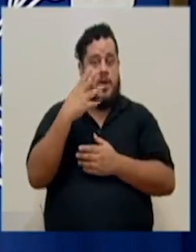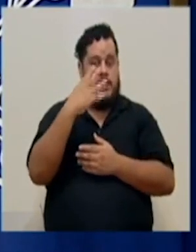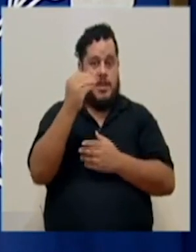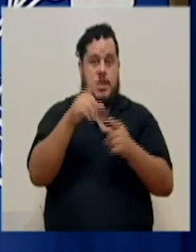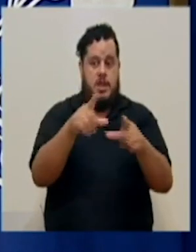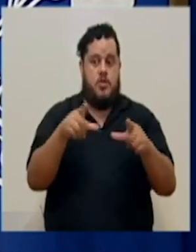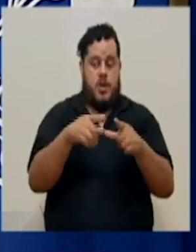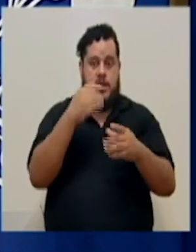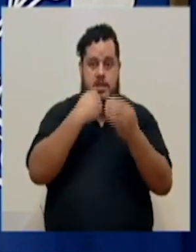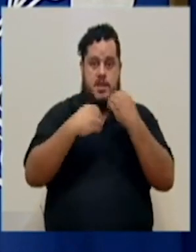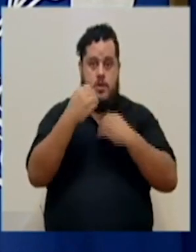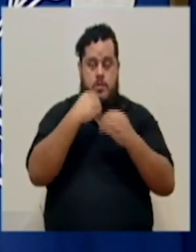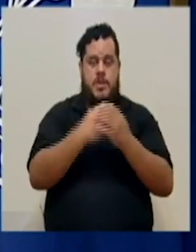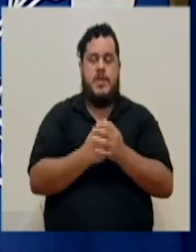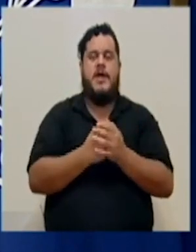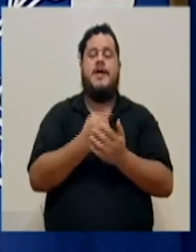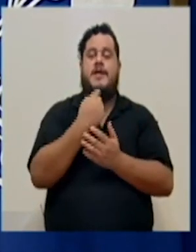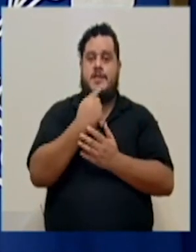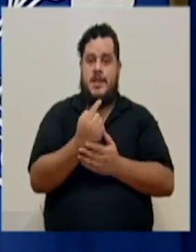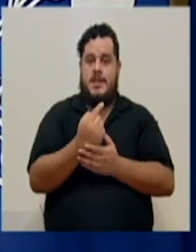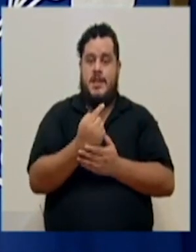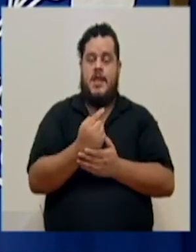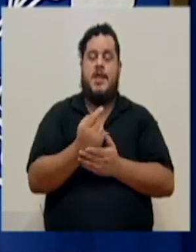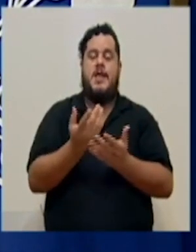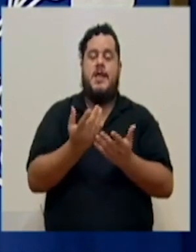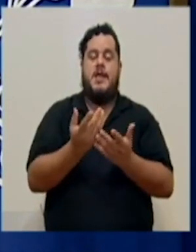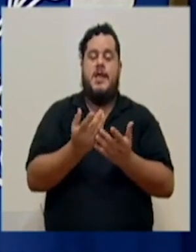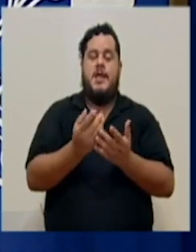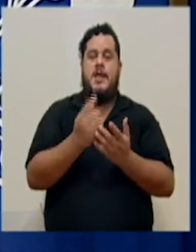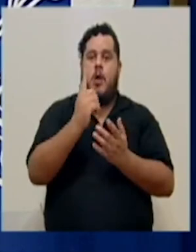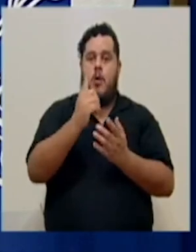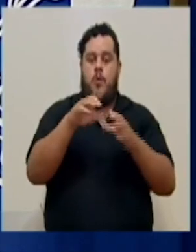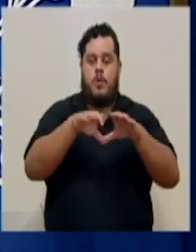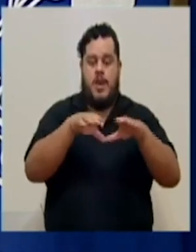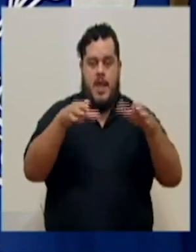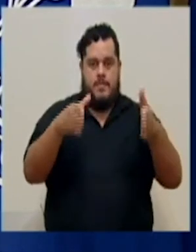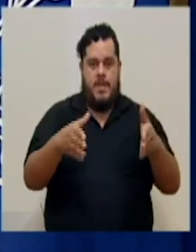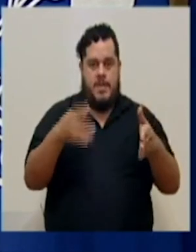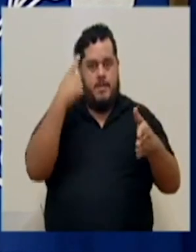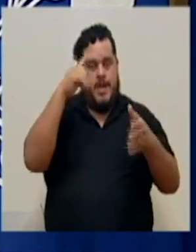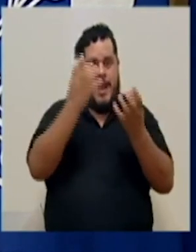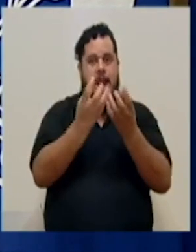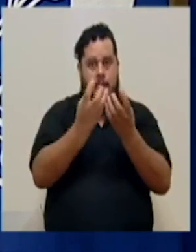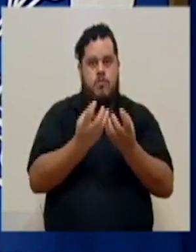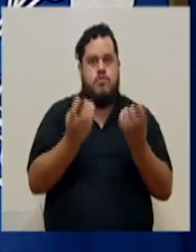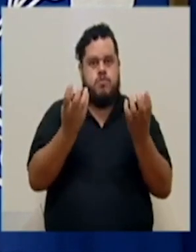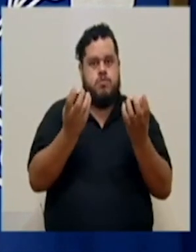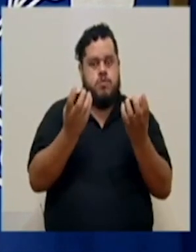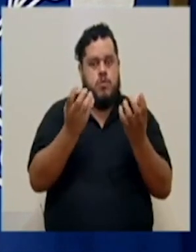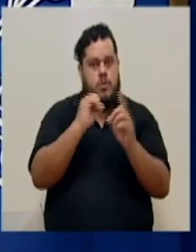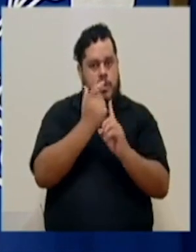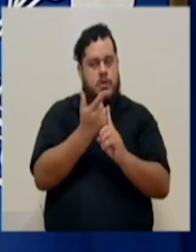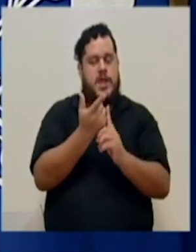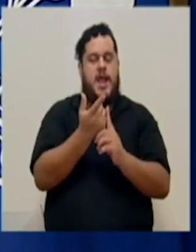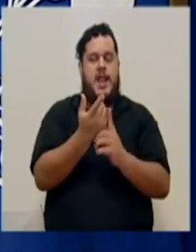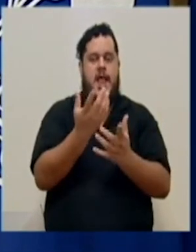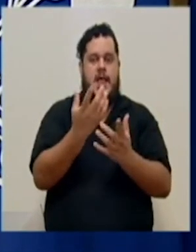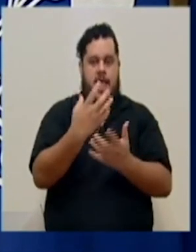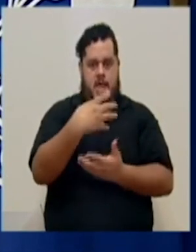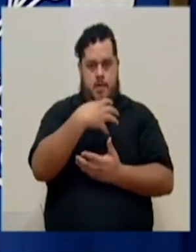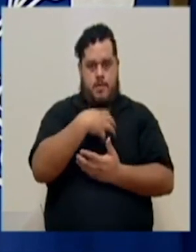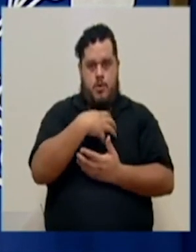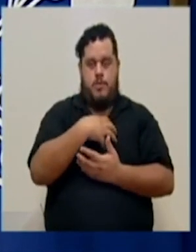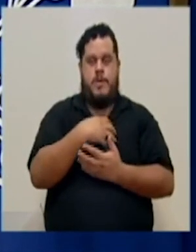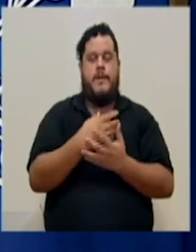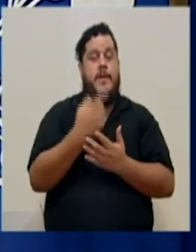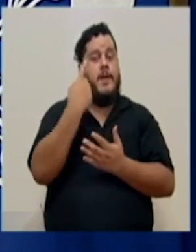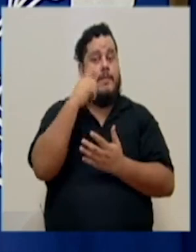de comida contemplan que sea una mesa para la burbuja correspondiente. Entonces, también para que tengamos ese cuidado, porque así se